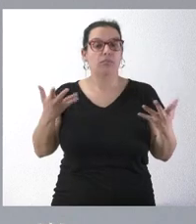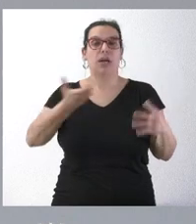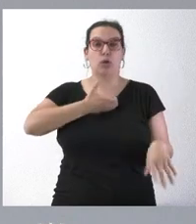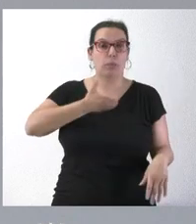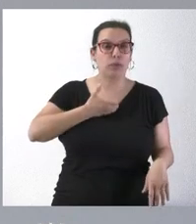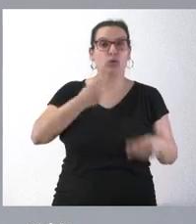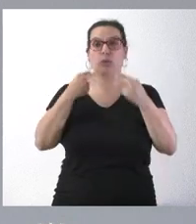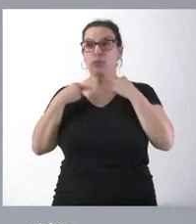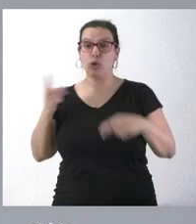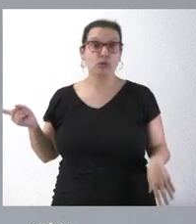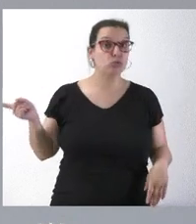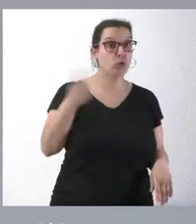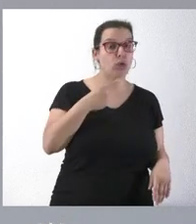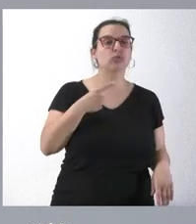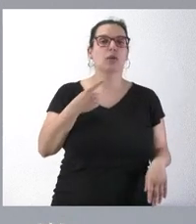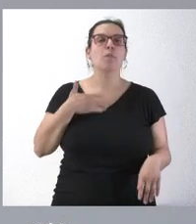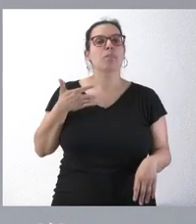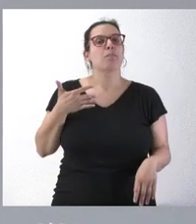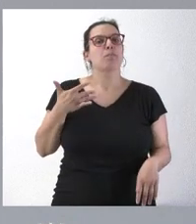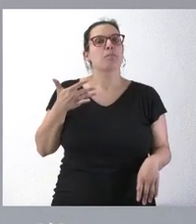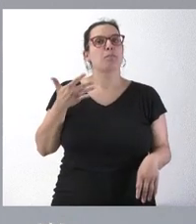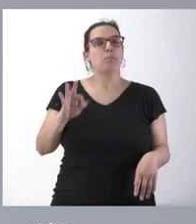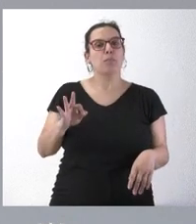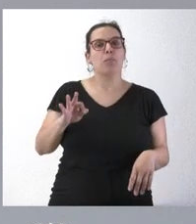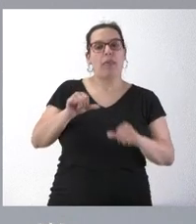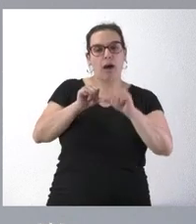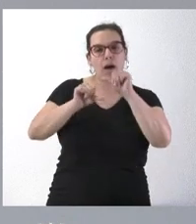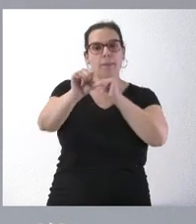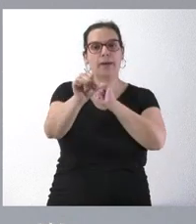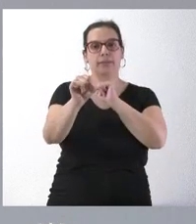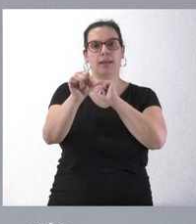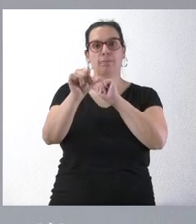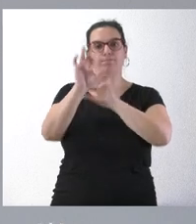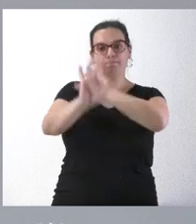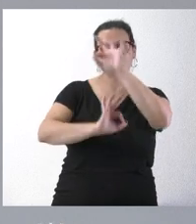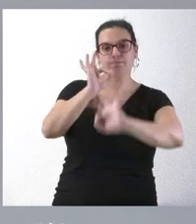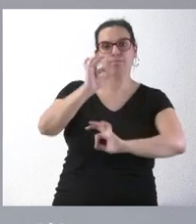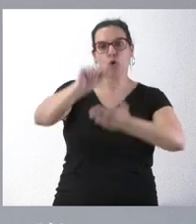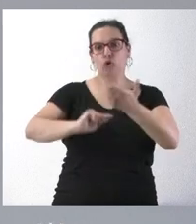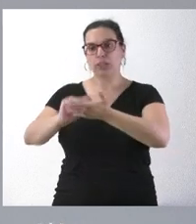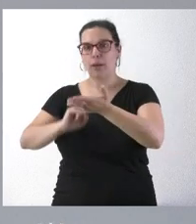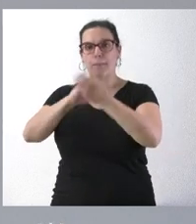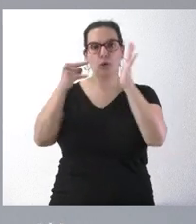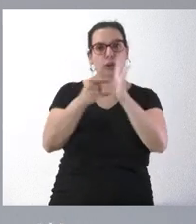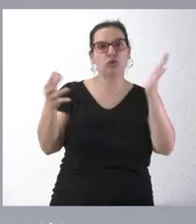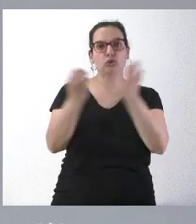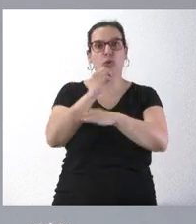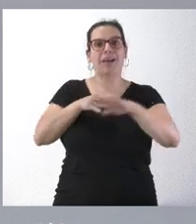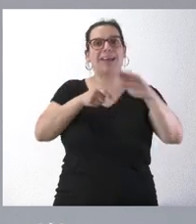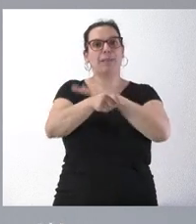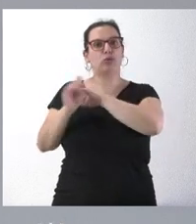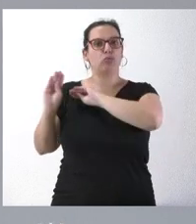locales puedan definir y contratar todos estos proyectos de inversión.